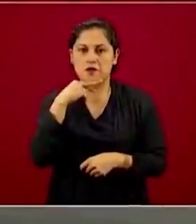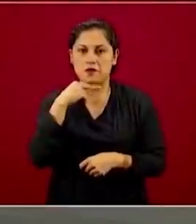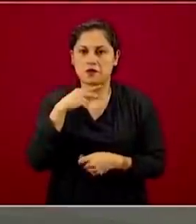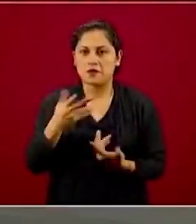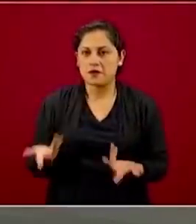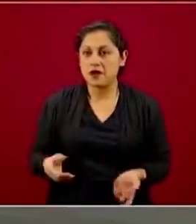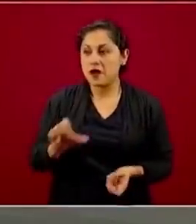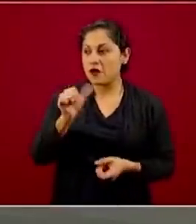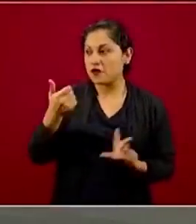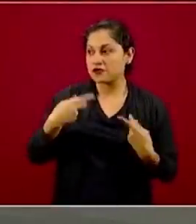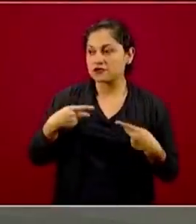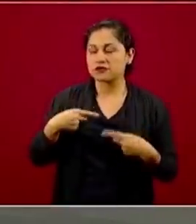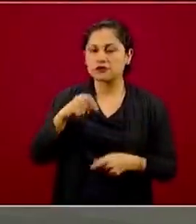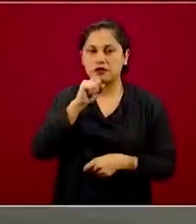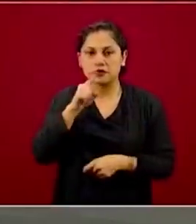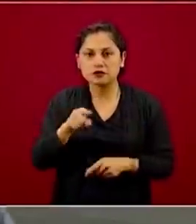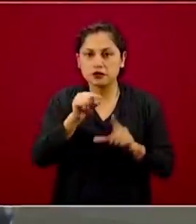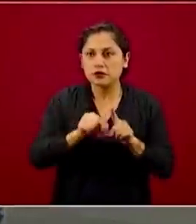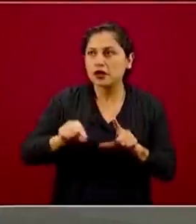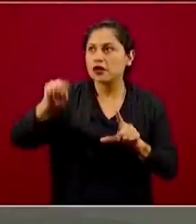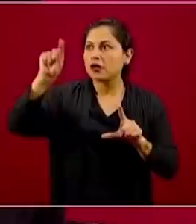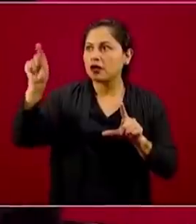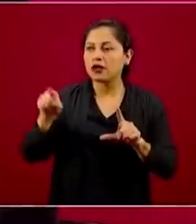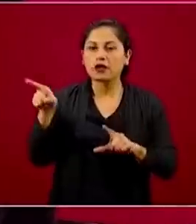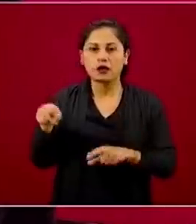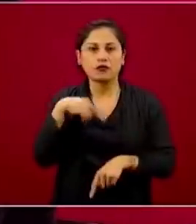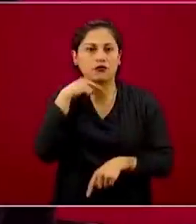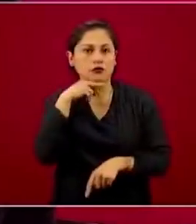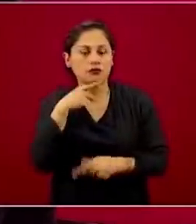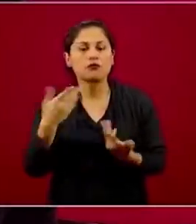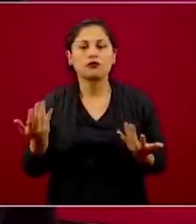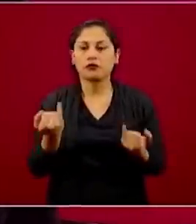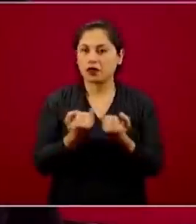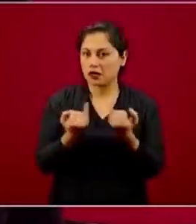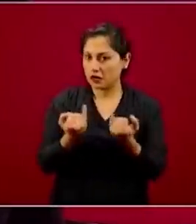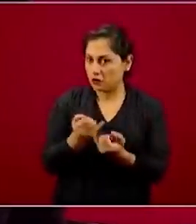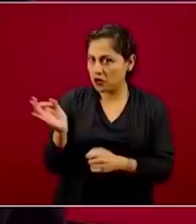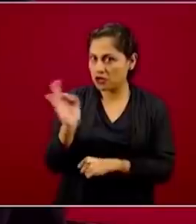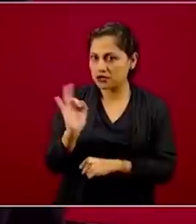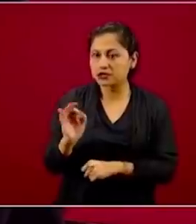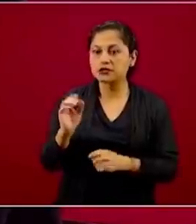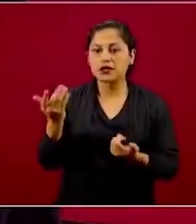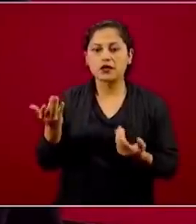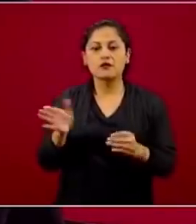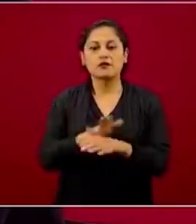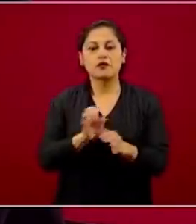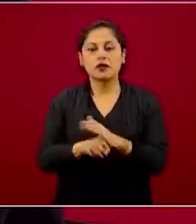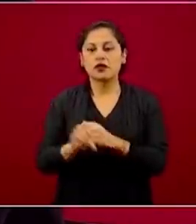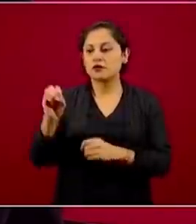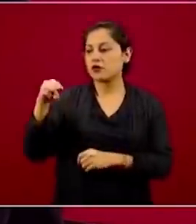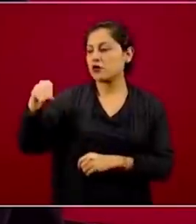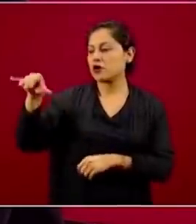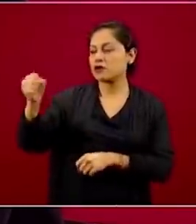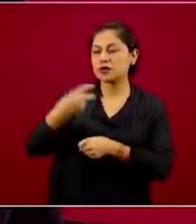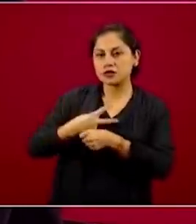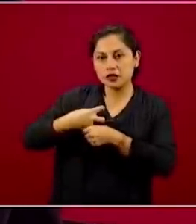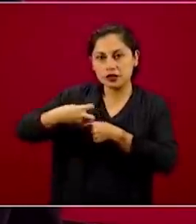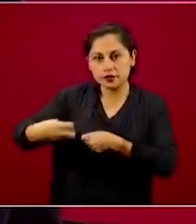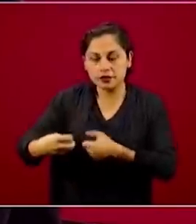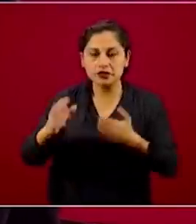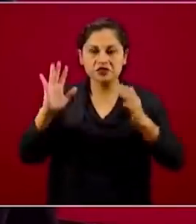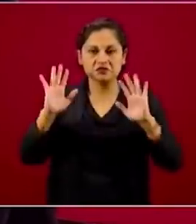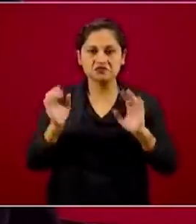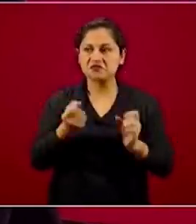les ha causado inquietud, algunas también el tema de la invitación de OMS, por alguna razón hay personas que…